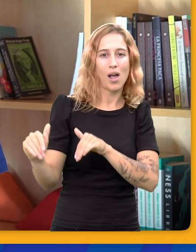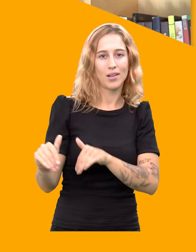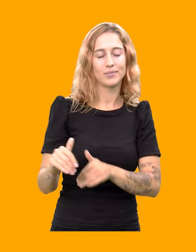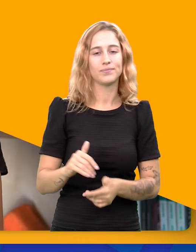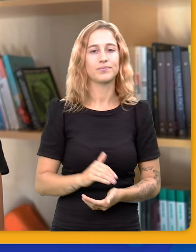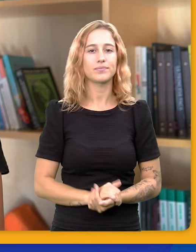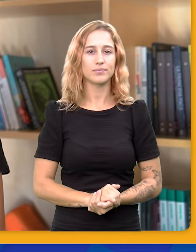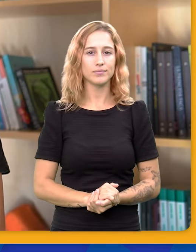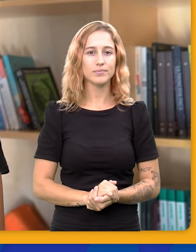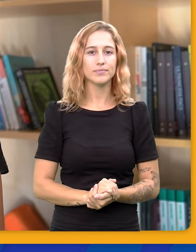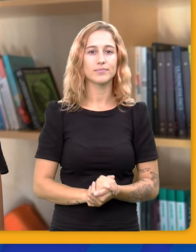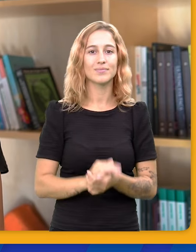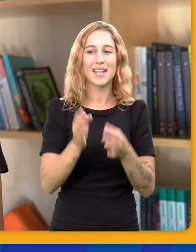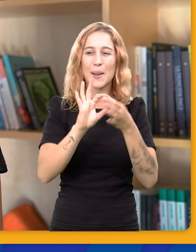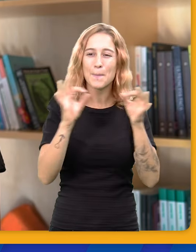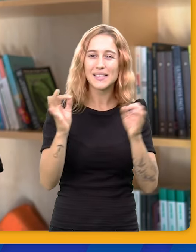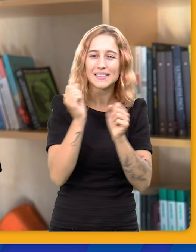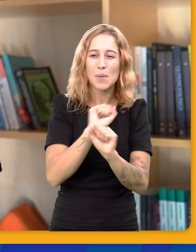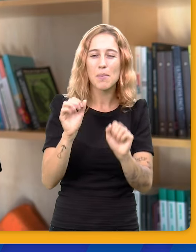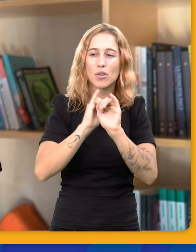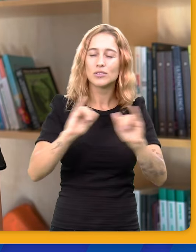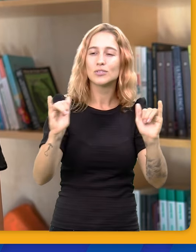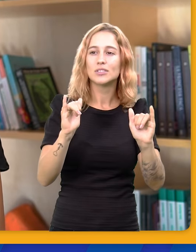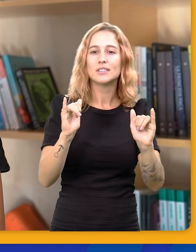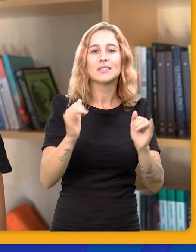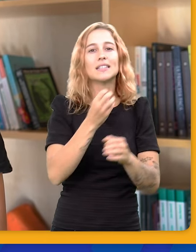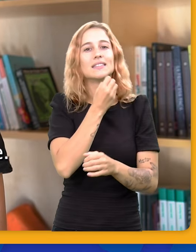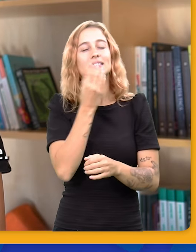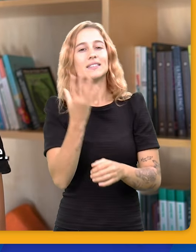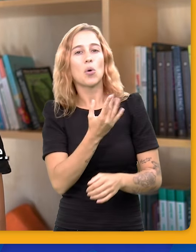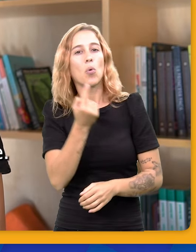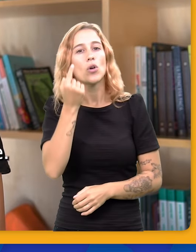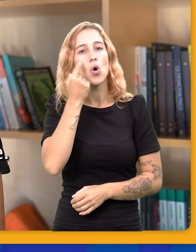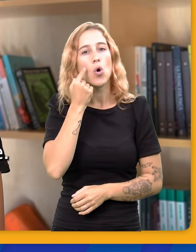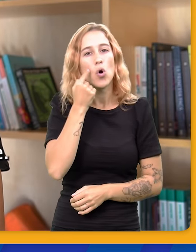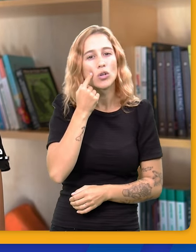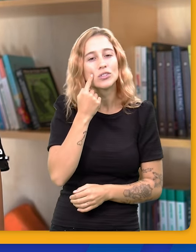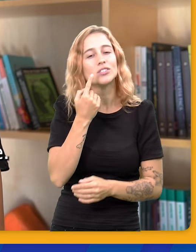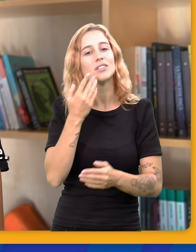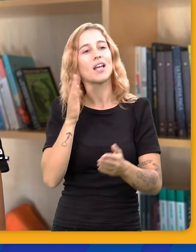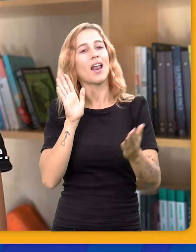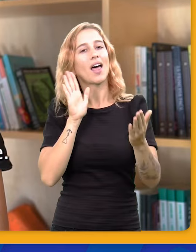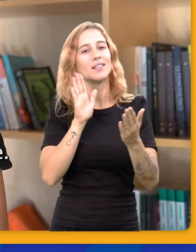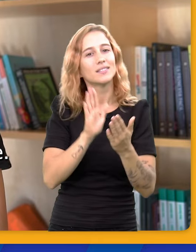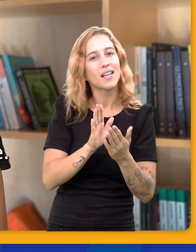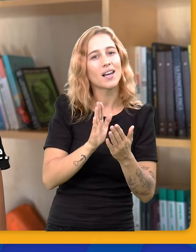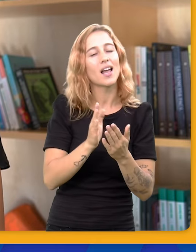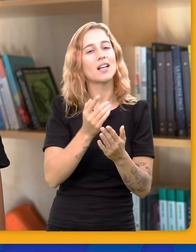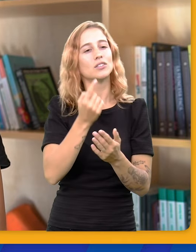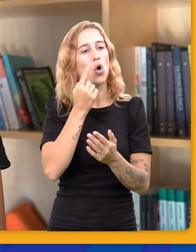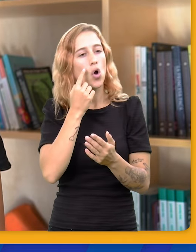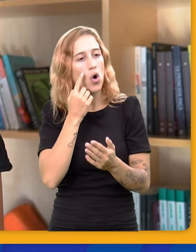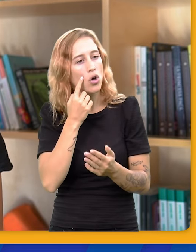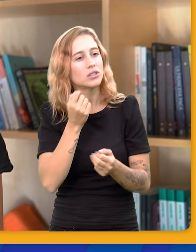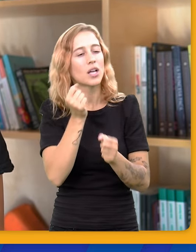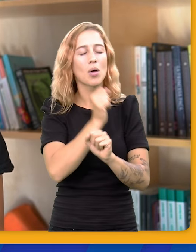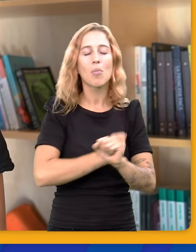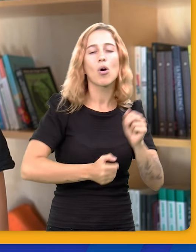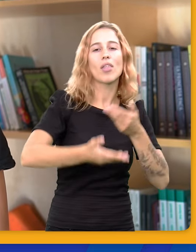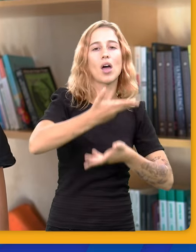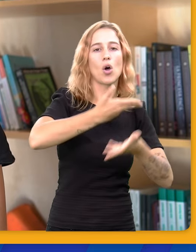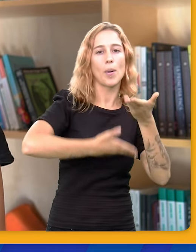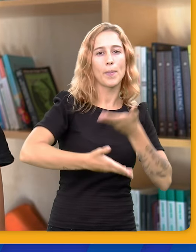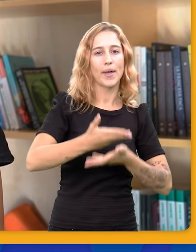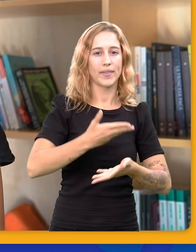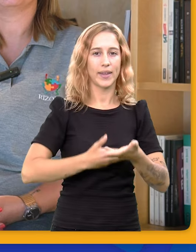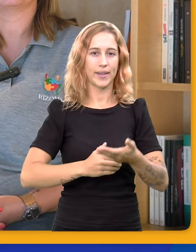idioma. Me parece que el mensaje podría ser que está bueno conocerlos, acercarse, que estemos abiertos